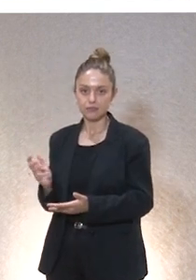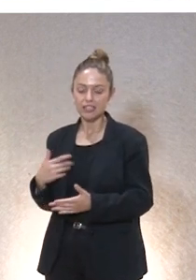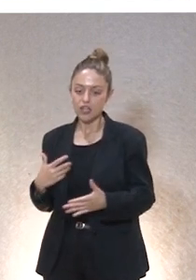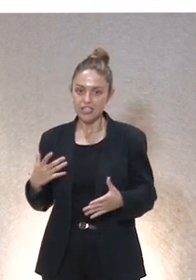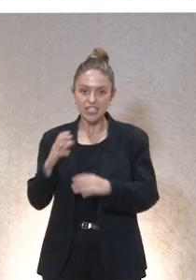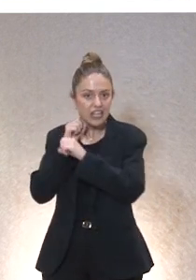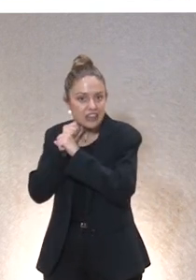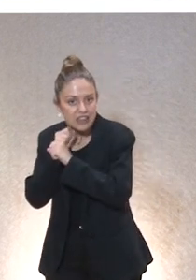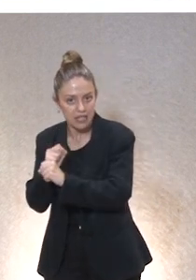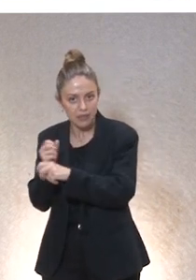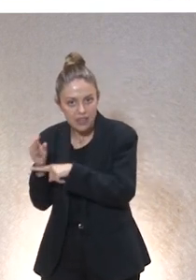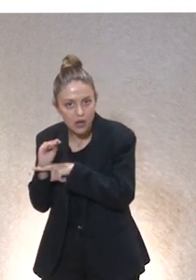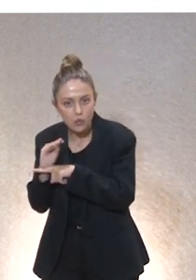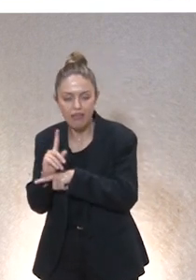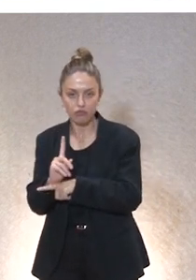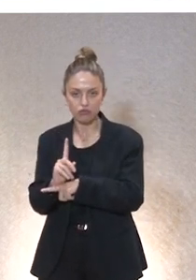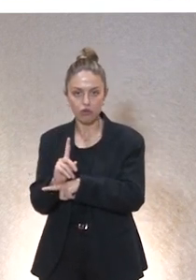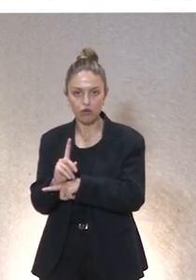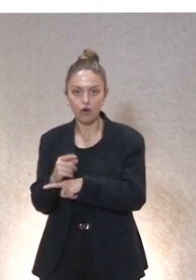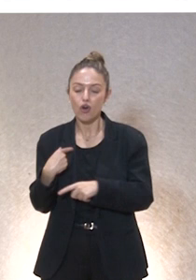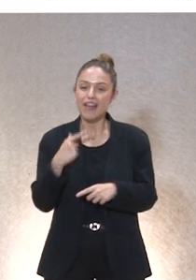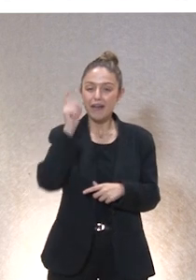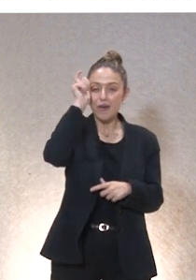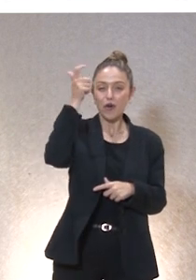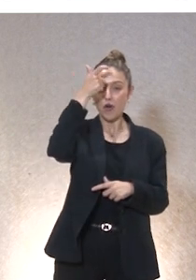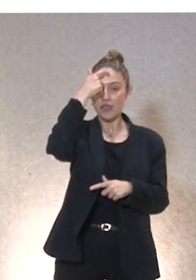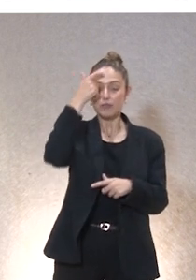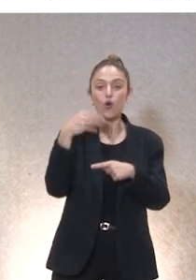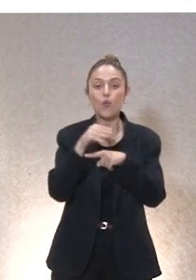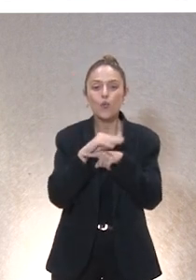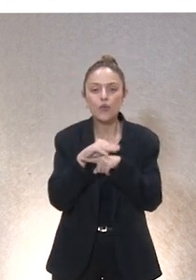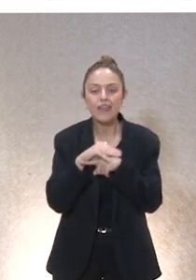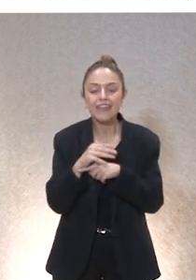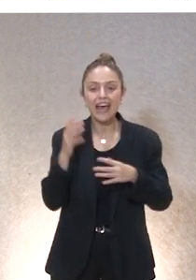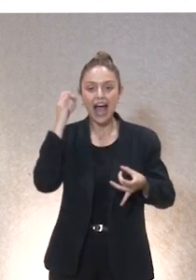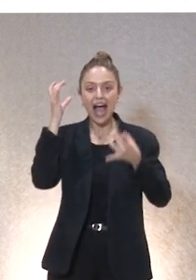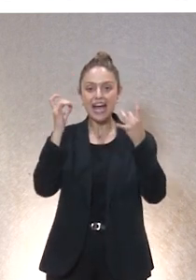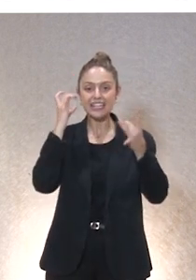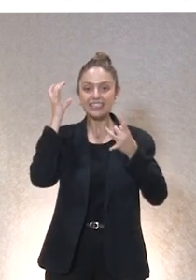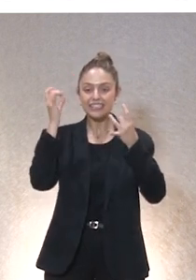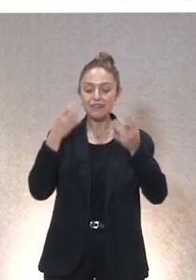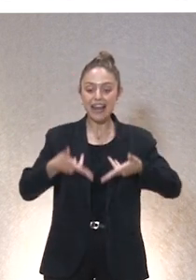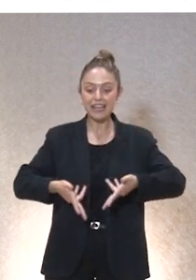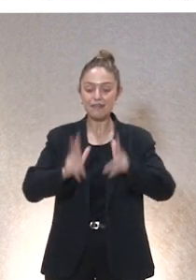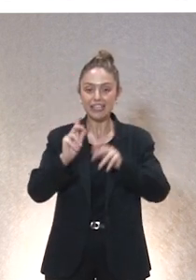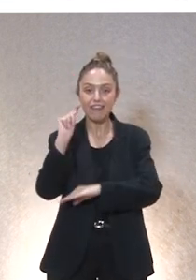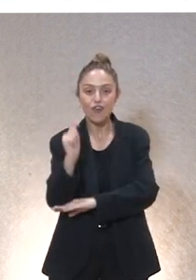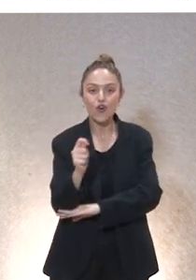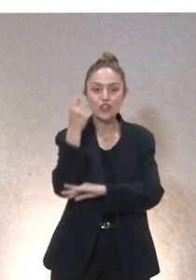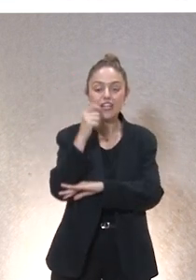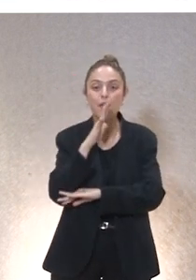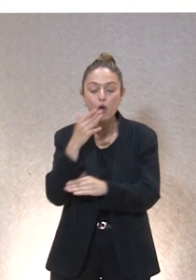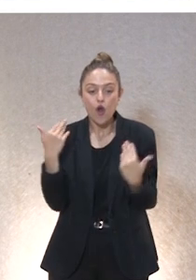encadenado a los cuidados sino que planteado en términos éticos el cuidado es una actividad que puede generar libertad ¿por qué? porque genera